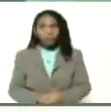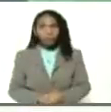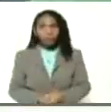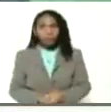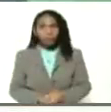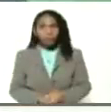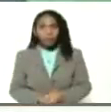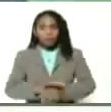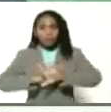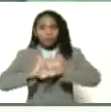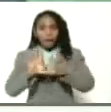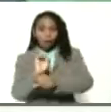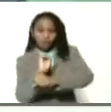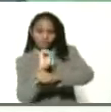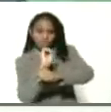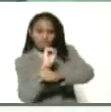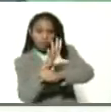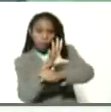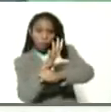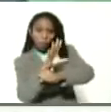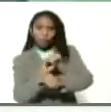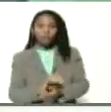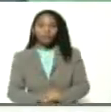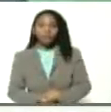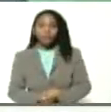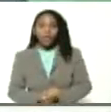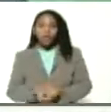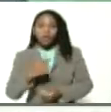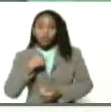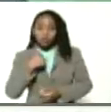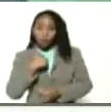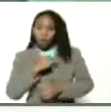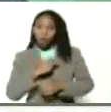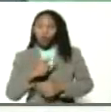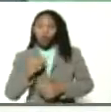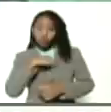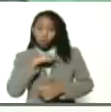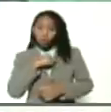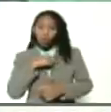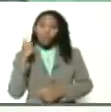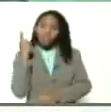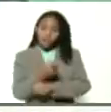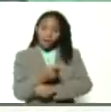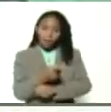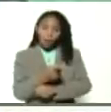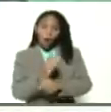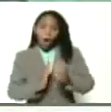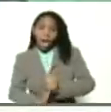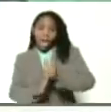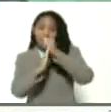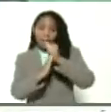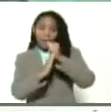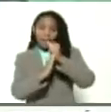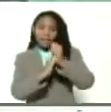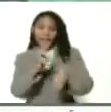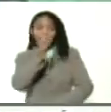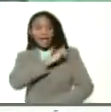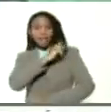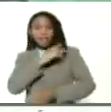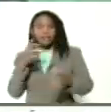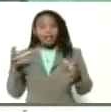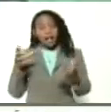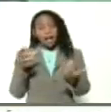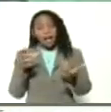Ya se lo envío. Tenemos que estar todos los líderes, jefes de las unidades